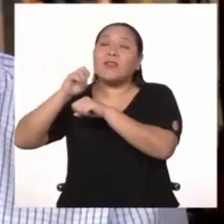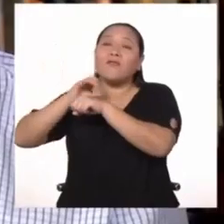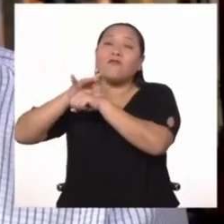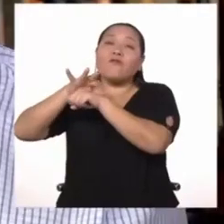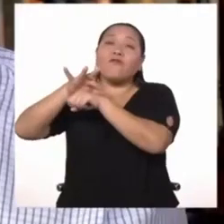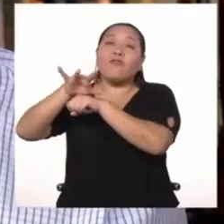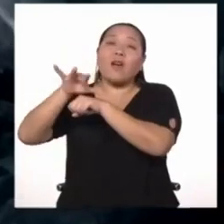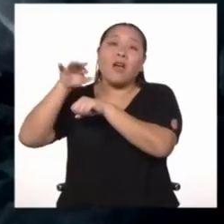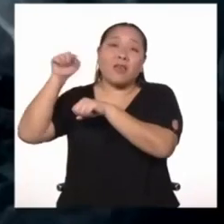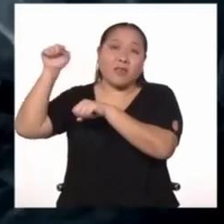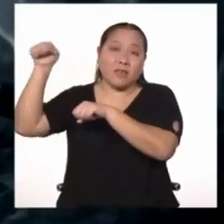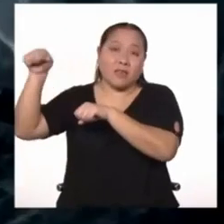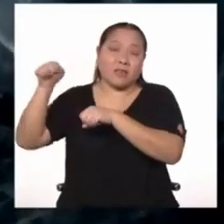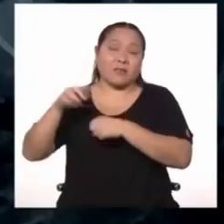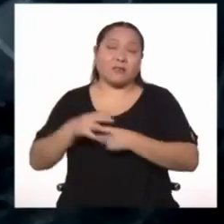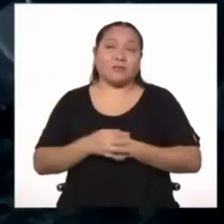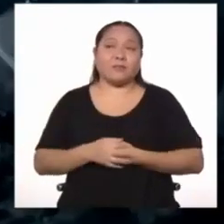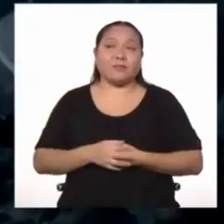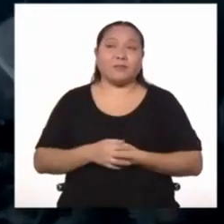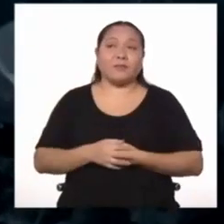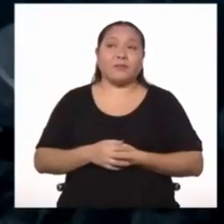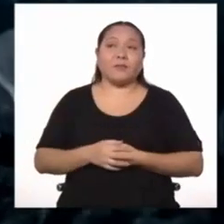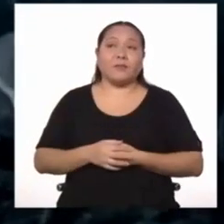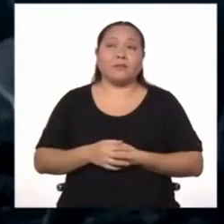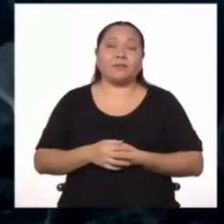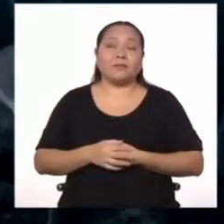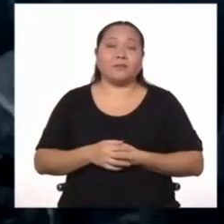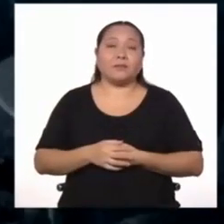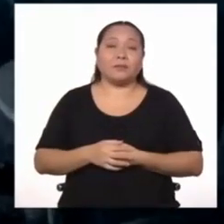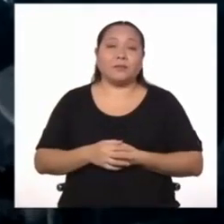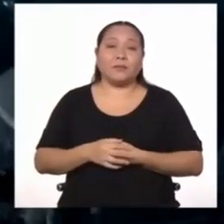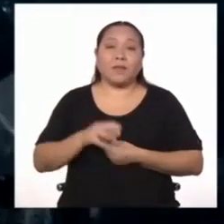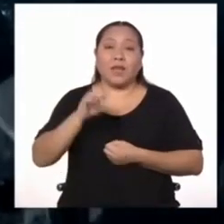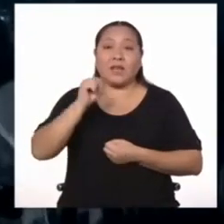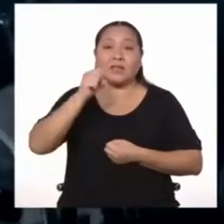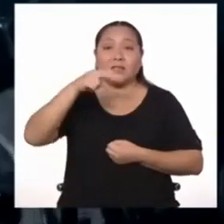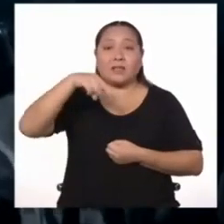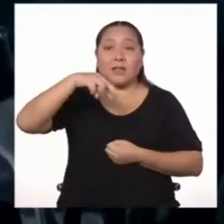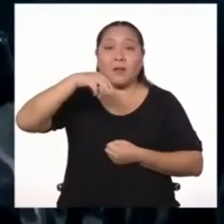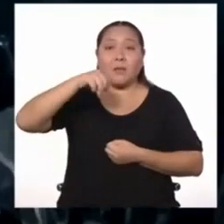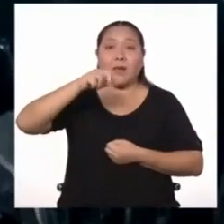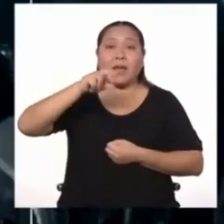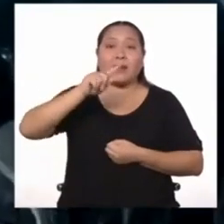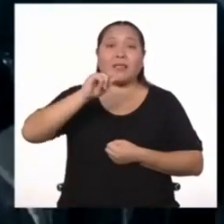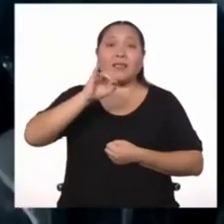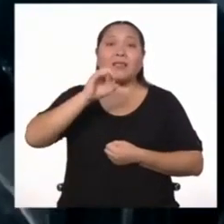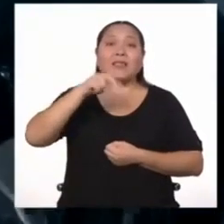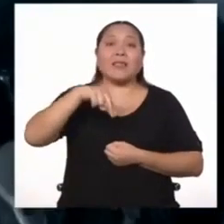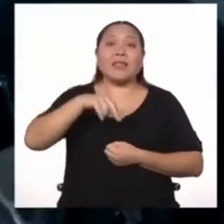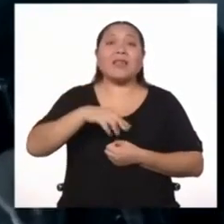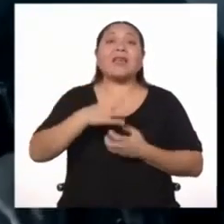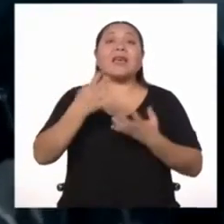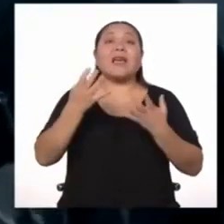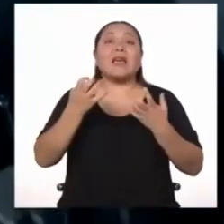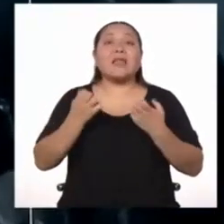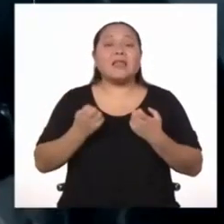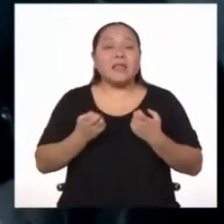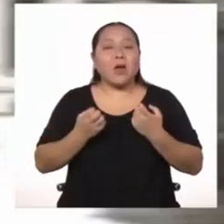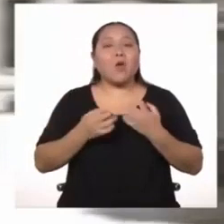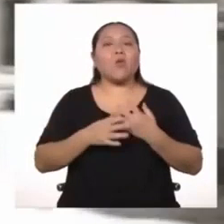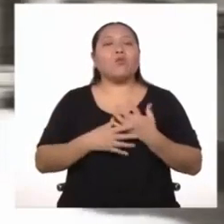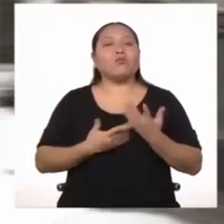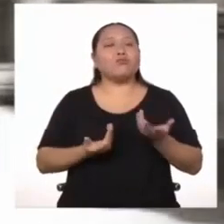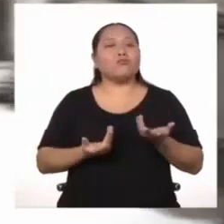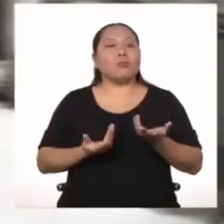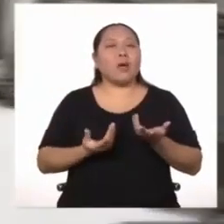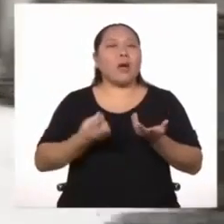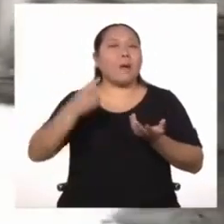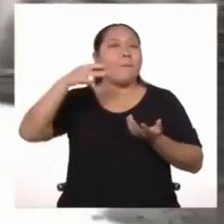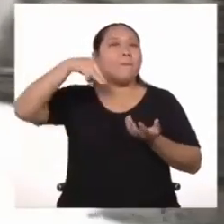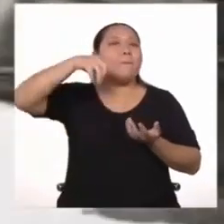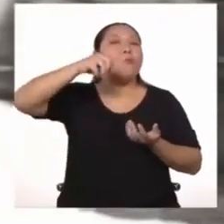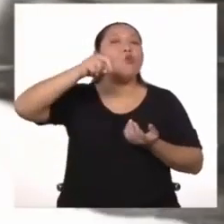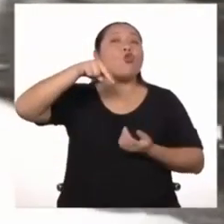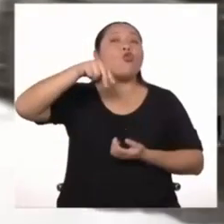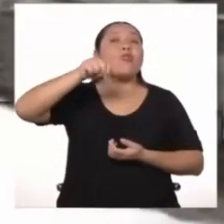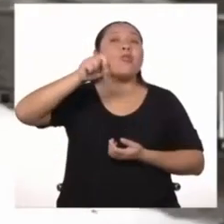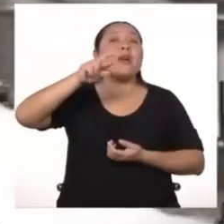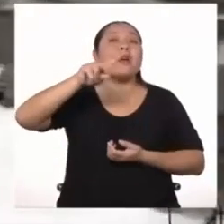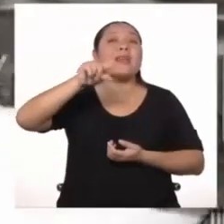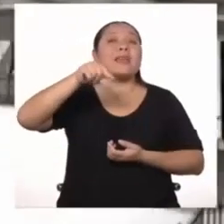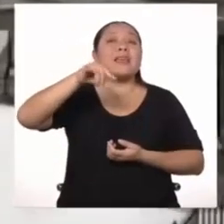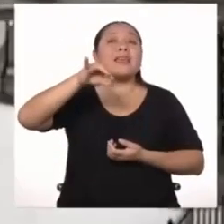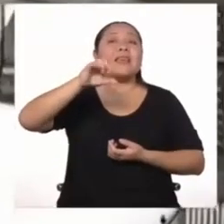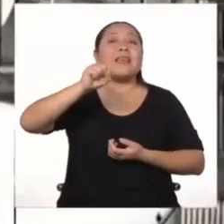sobre sus dominios. San Martín quería una monarquía constitucional y pensó que el emperador